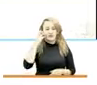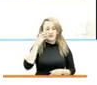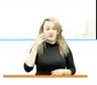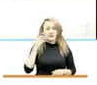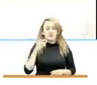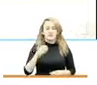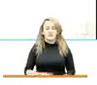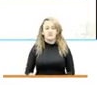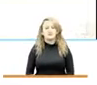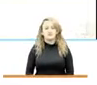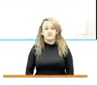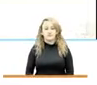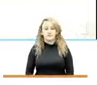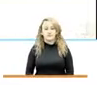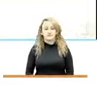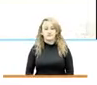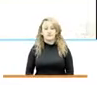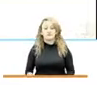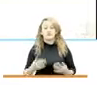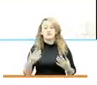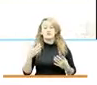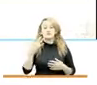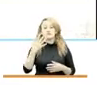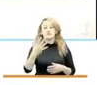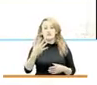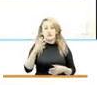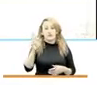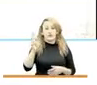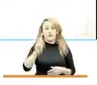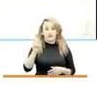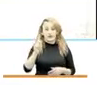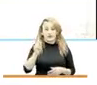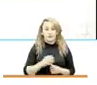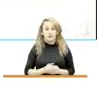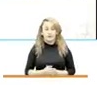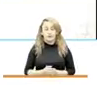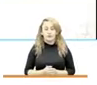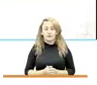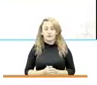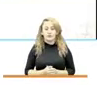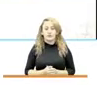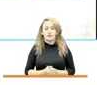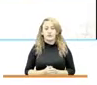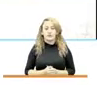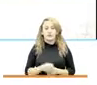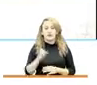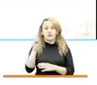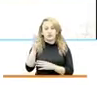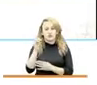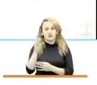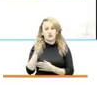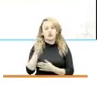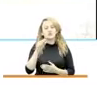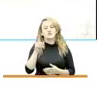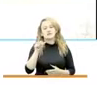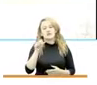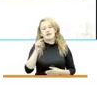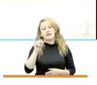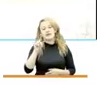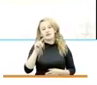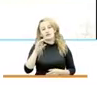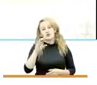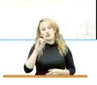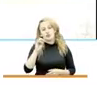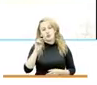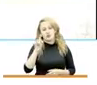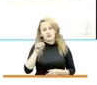doctor Iván Duque Márquez, el 5 de febrero. Exposición itinerante Sanaciones, que es una exposición que se está